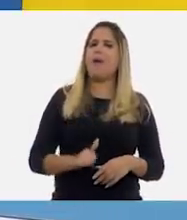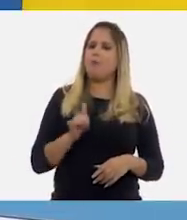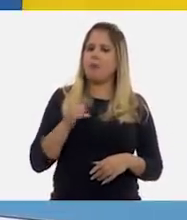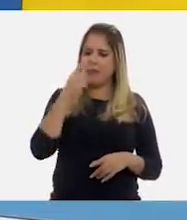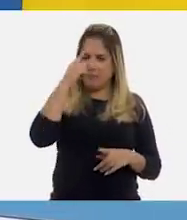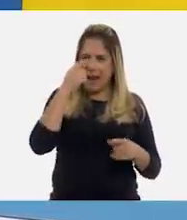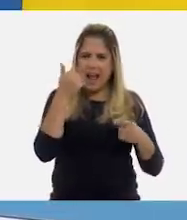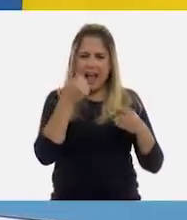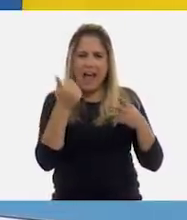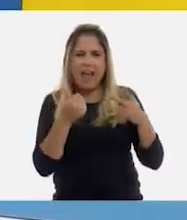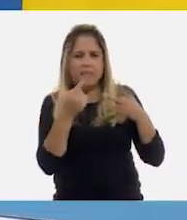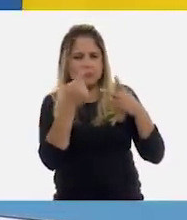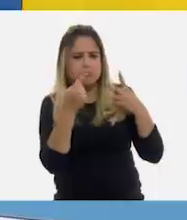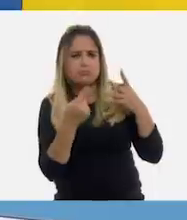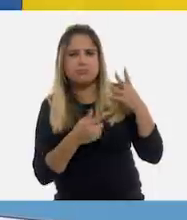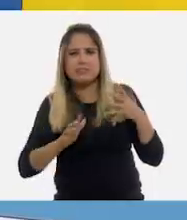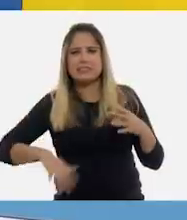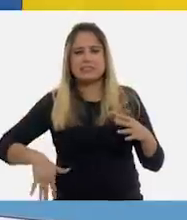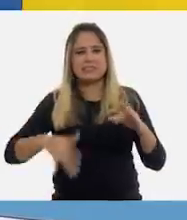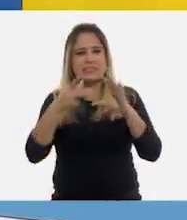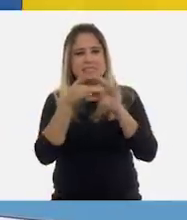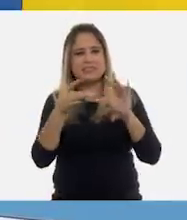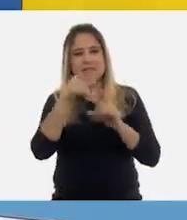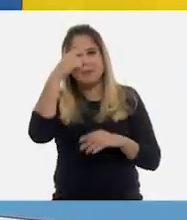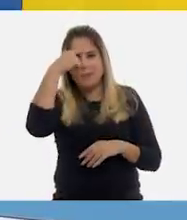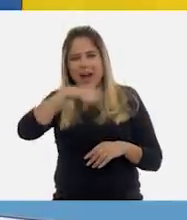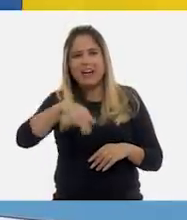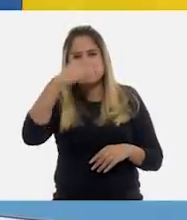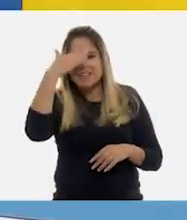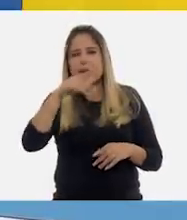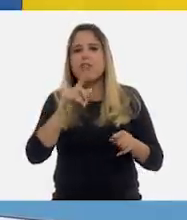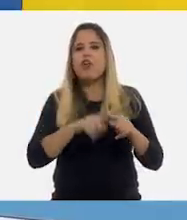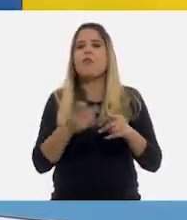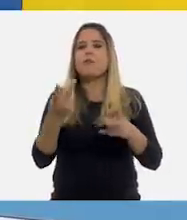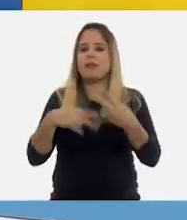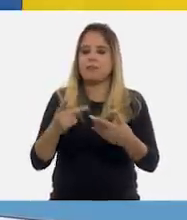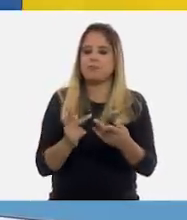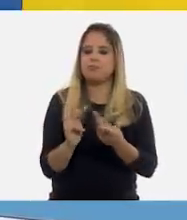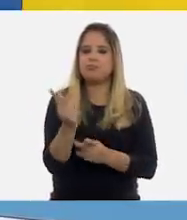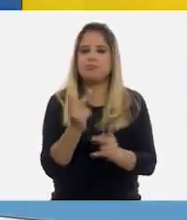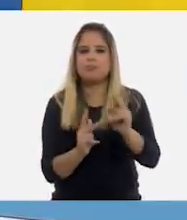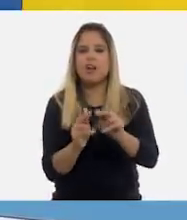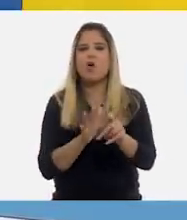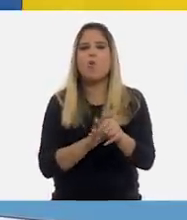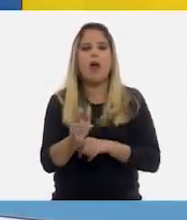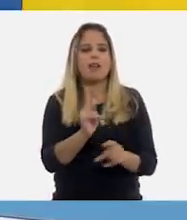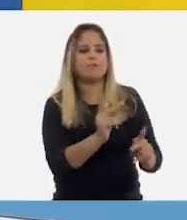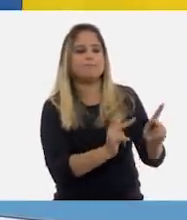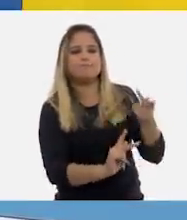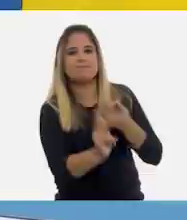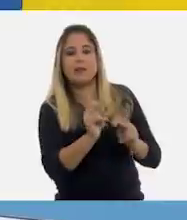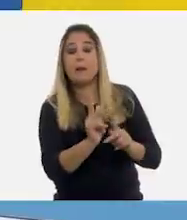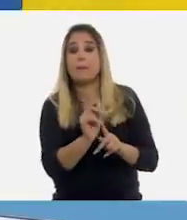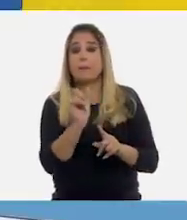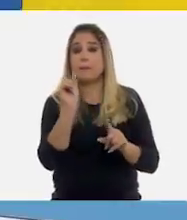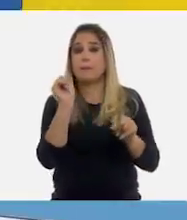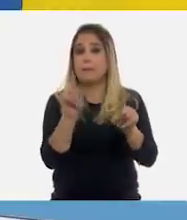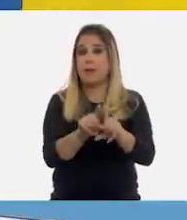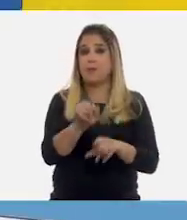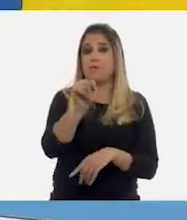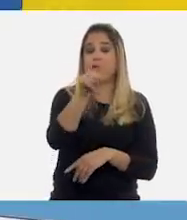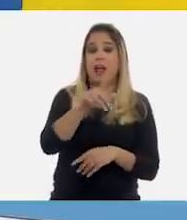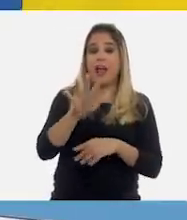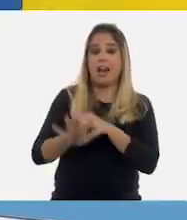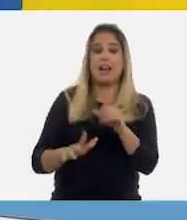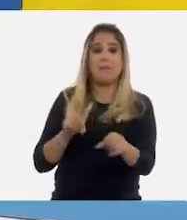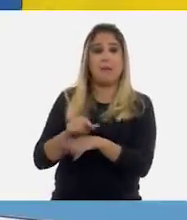y cada uno de los aspectos mencionados para saber dónde cultivar, qué cultivar, lo mismo que con los